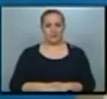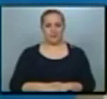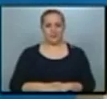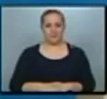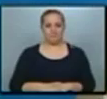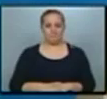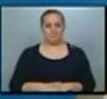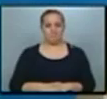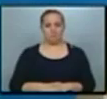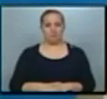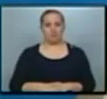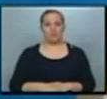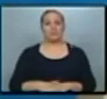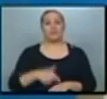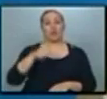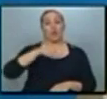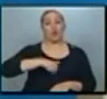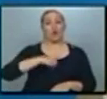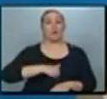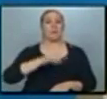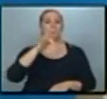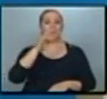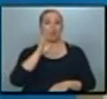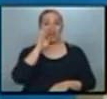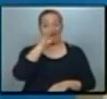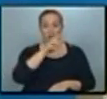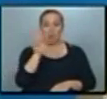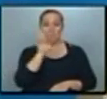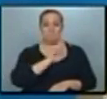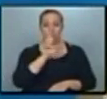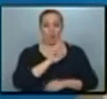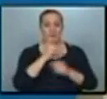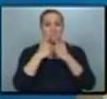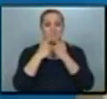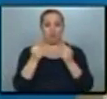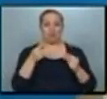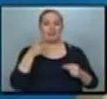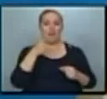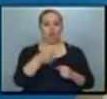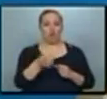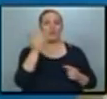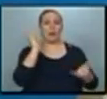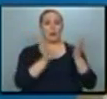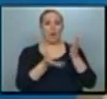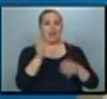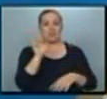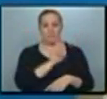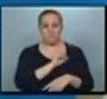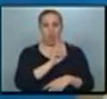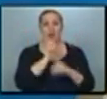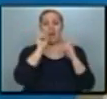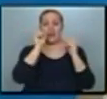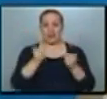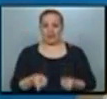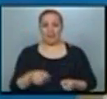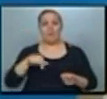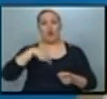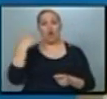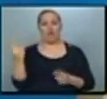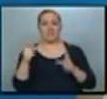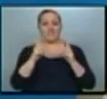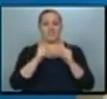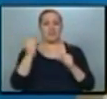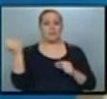Y hoy, además de ser el miércoles negro, donde las mujeres se manifiestan contra la violencia de género, también se conmemora otra fecha muy